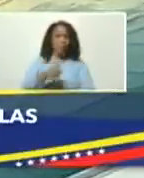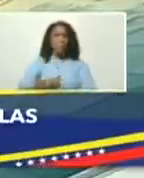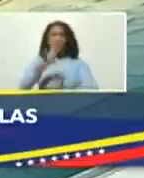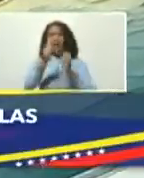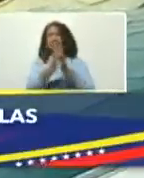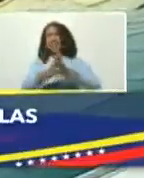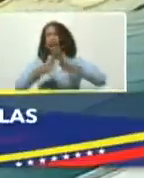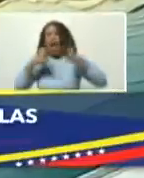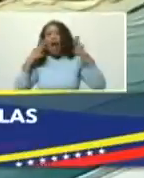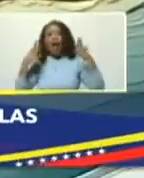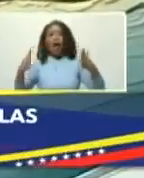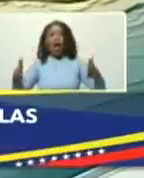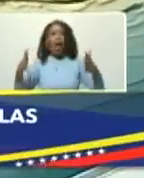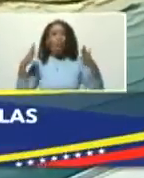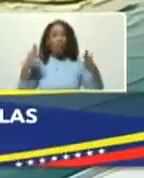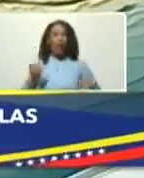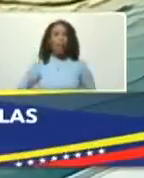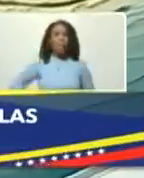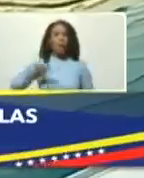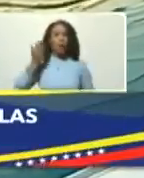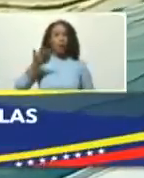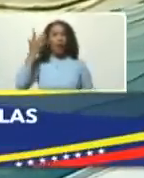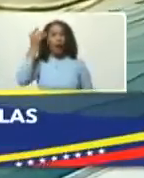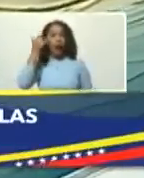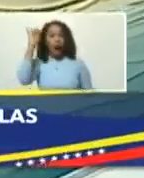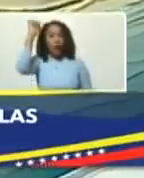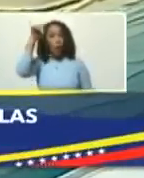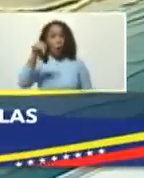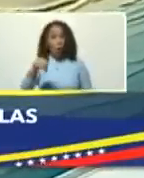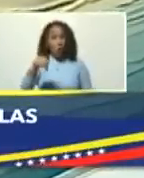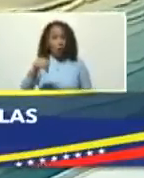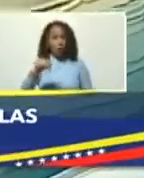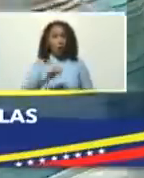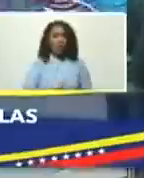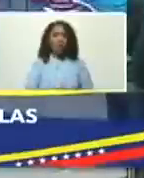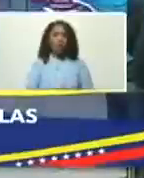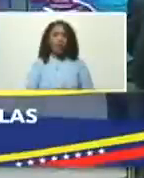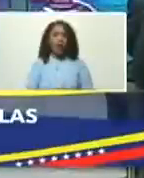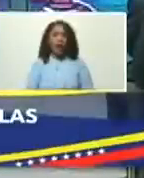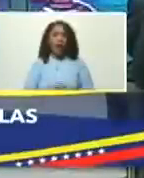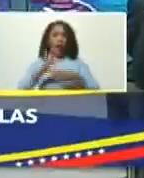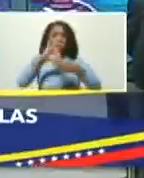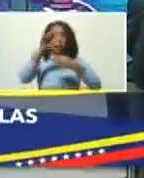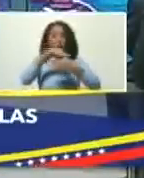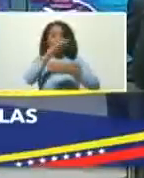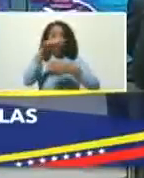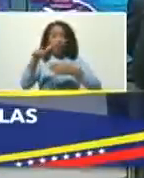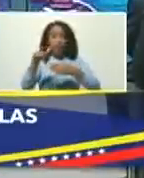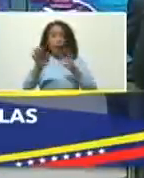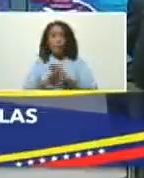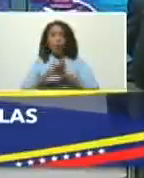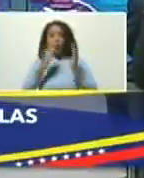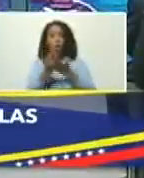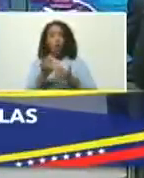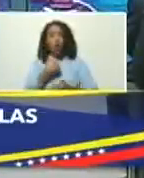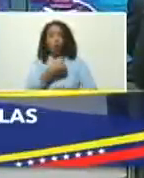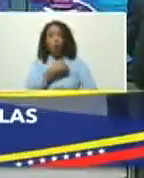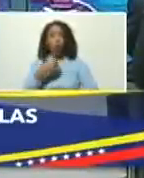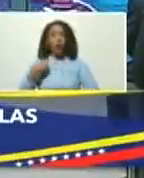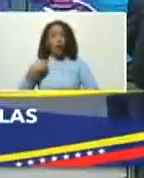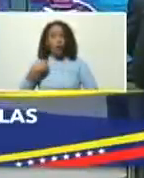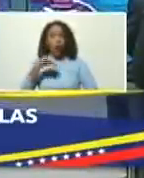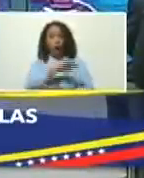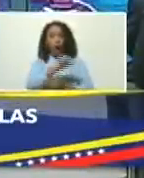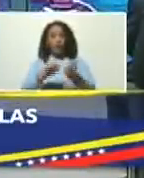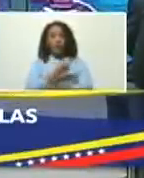grande e importante que hay hoy por hoy en el caribe y en el mundo yo quisiera que el